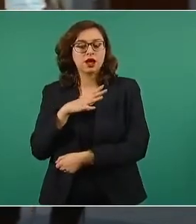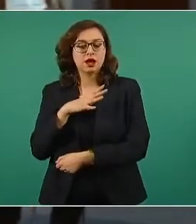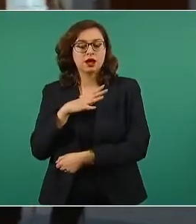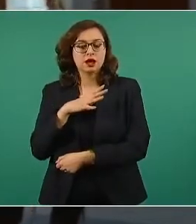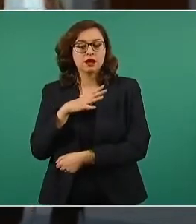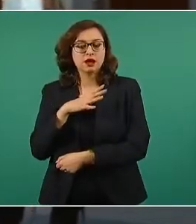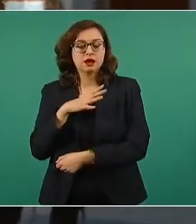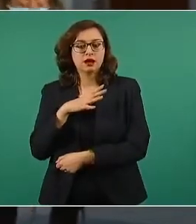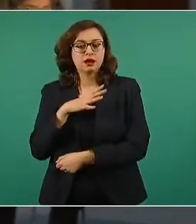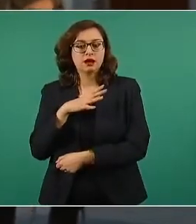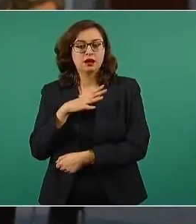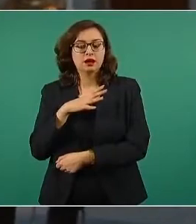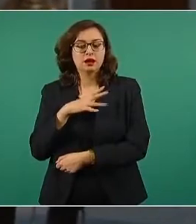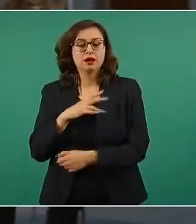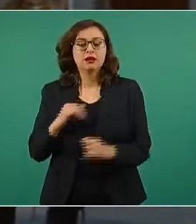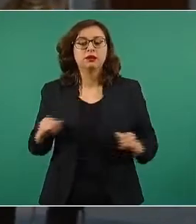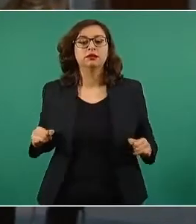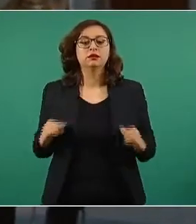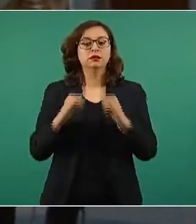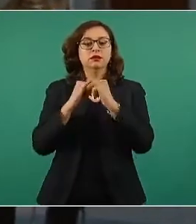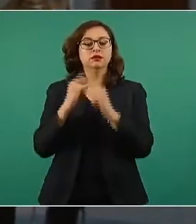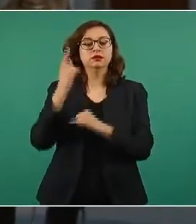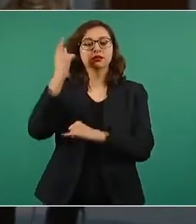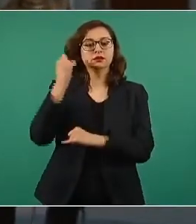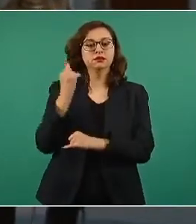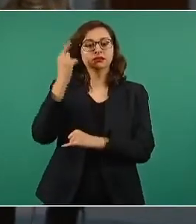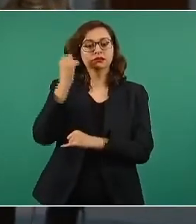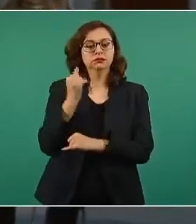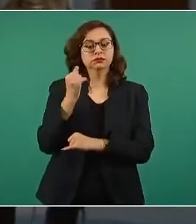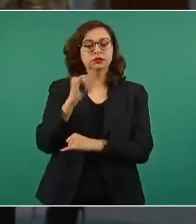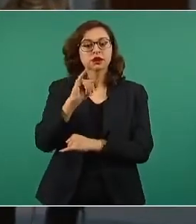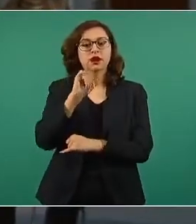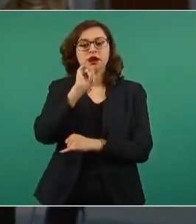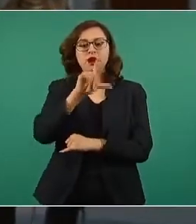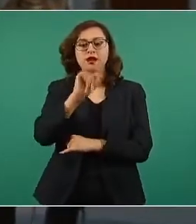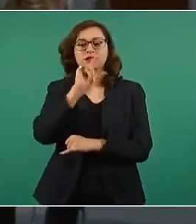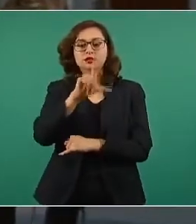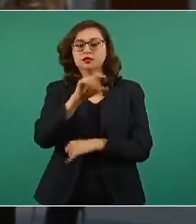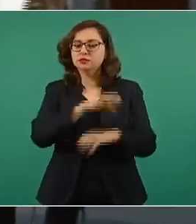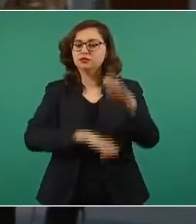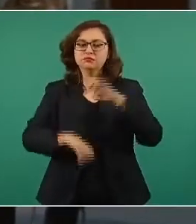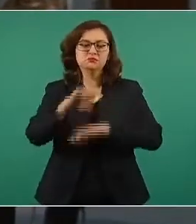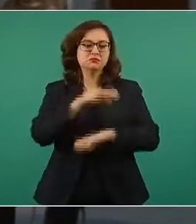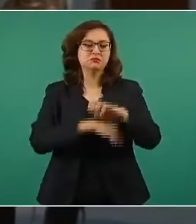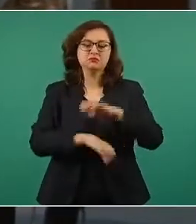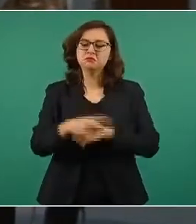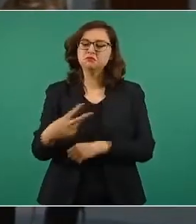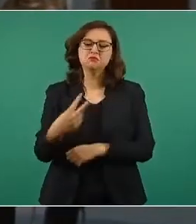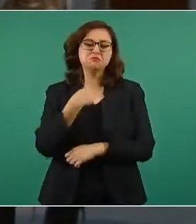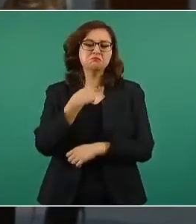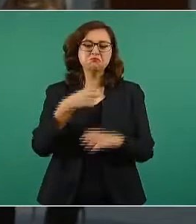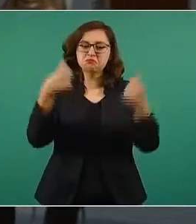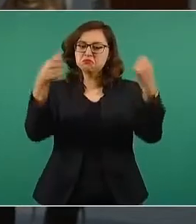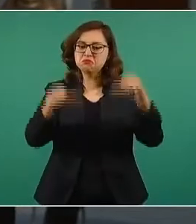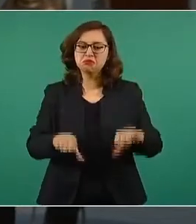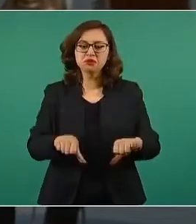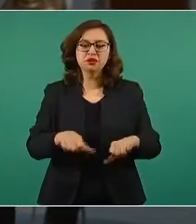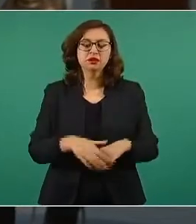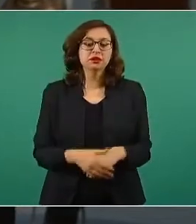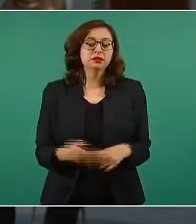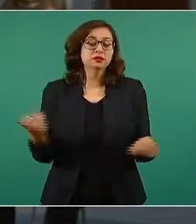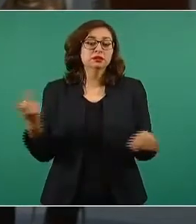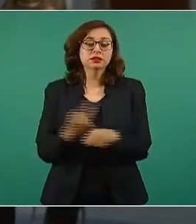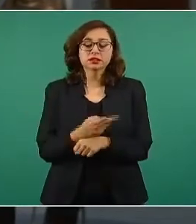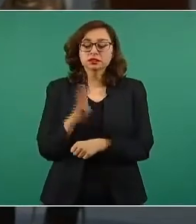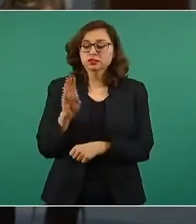de Pensiones de Jalisco, una empresa quebrada. Obviamente, a las dos semanas, los bonos